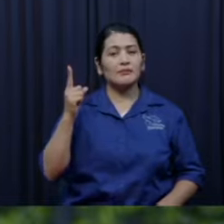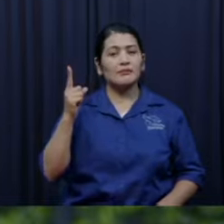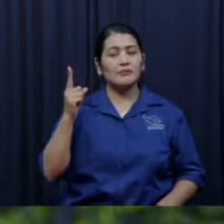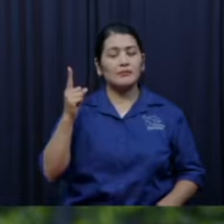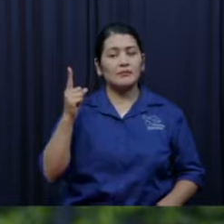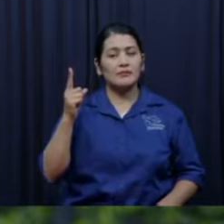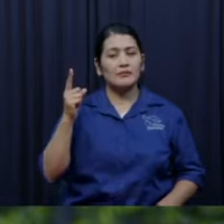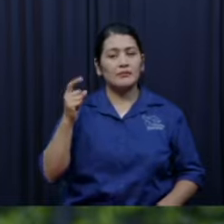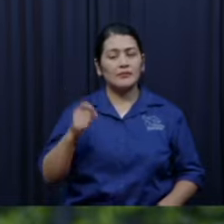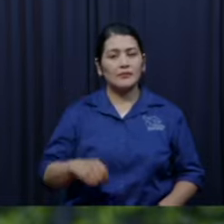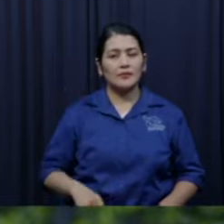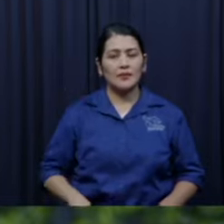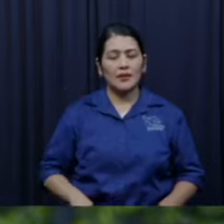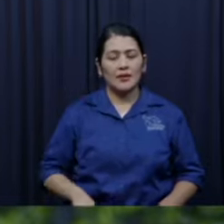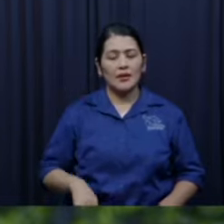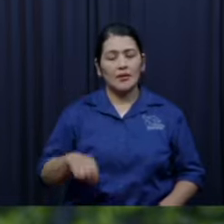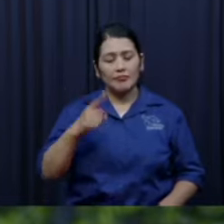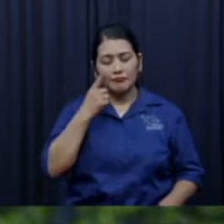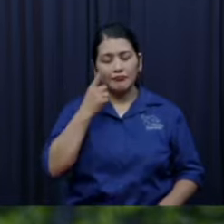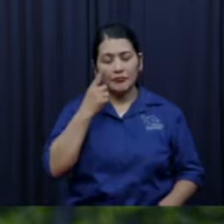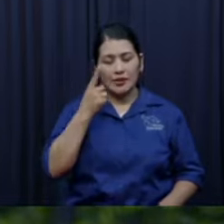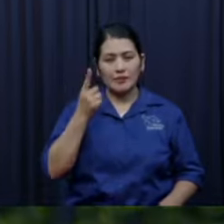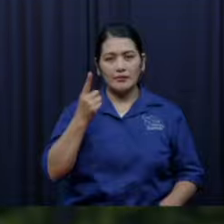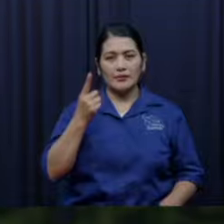inventario de todas las cosas buenas de nuestra vida